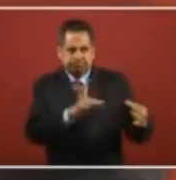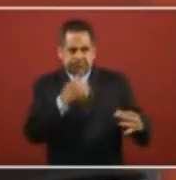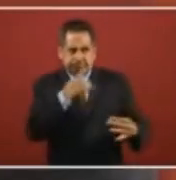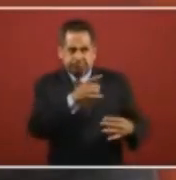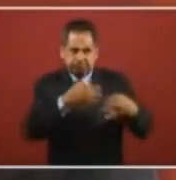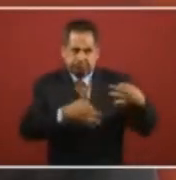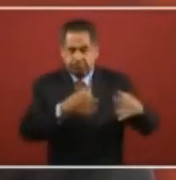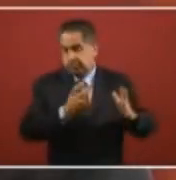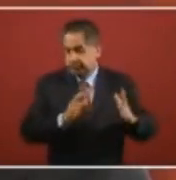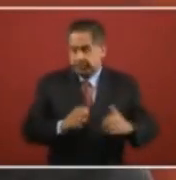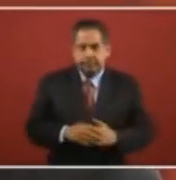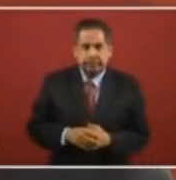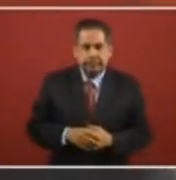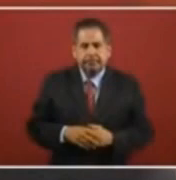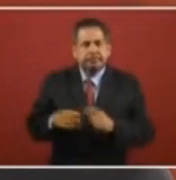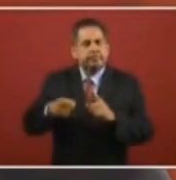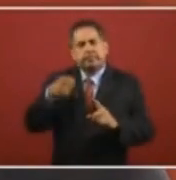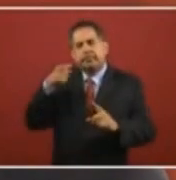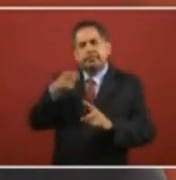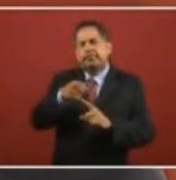¿Cuál es la filosofía central?